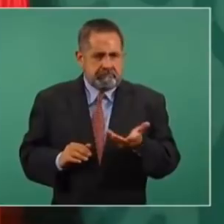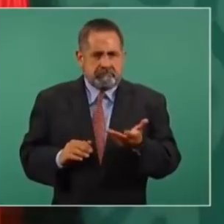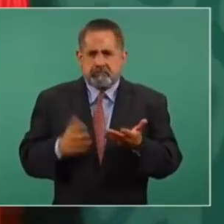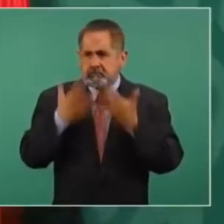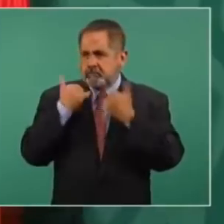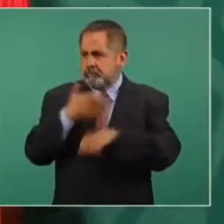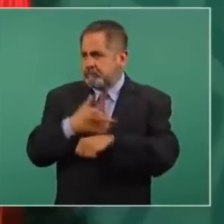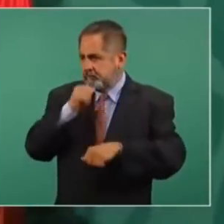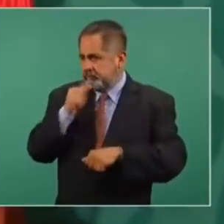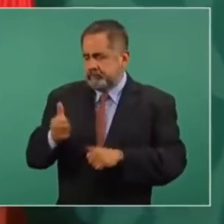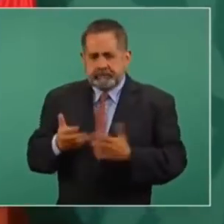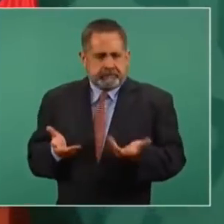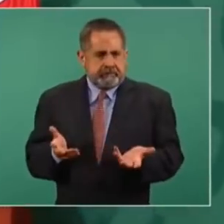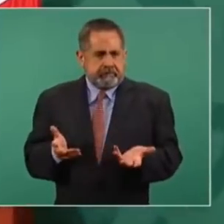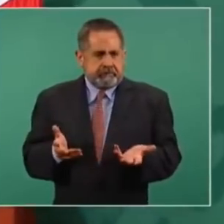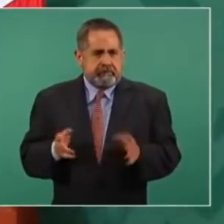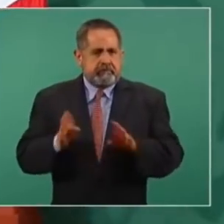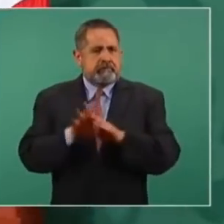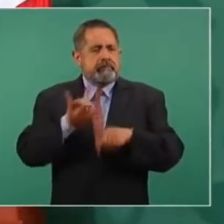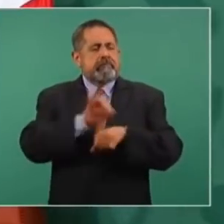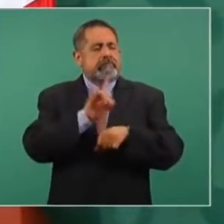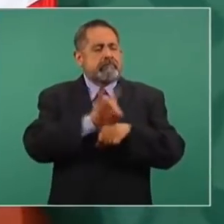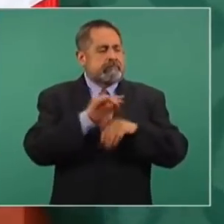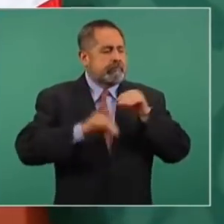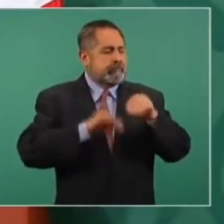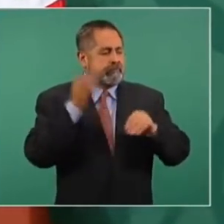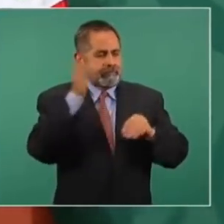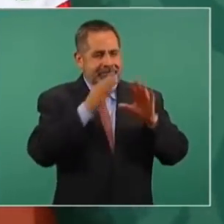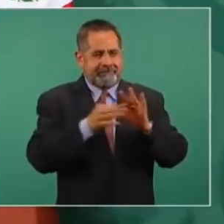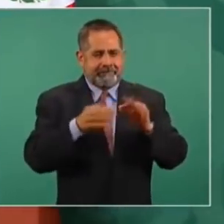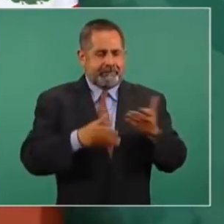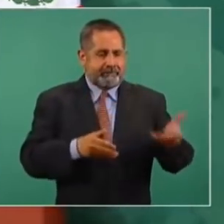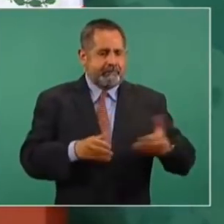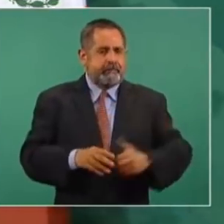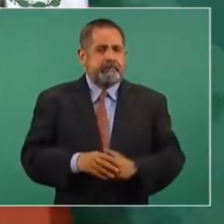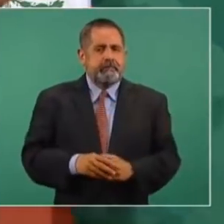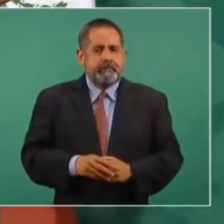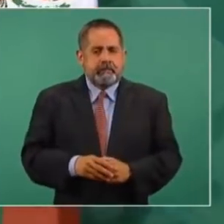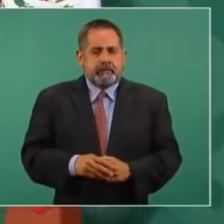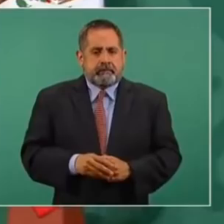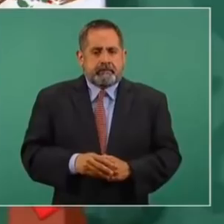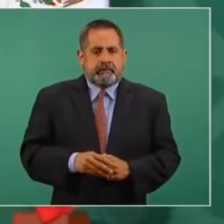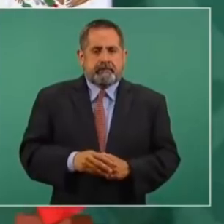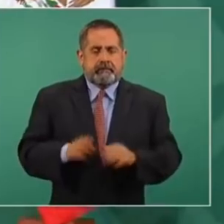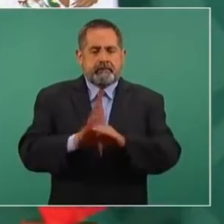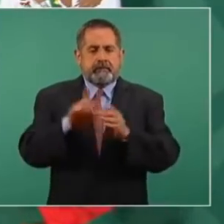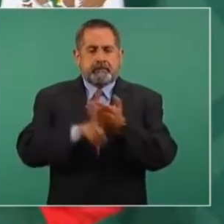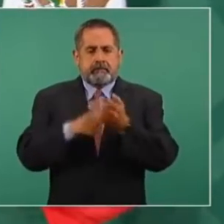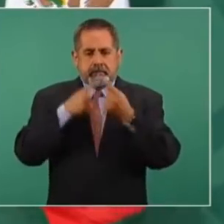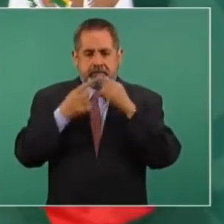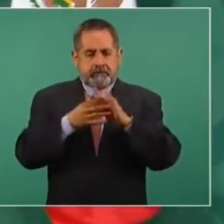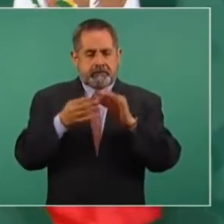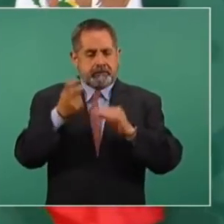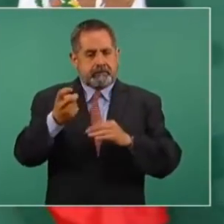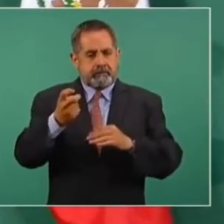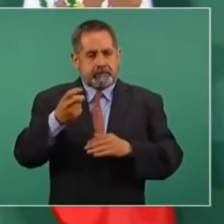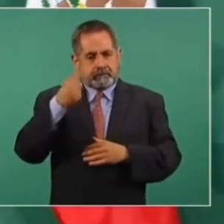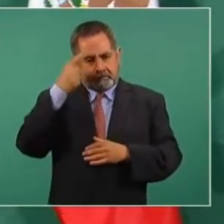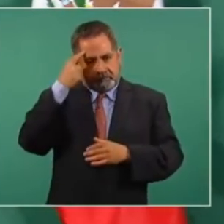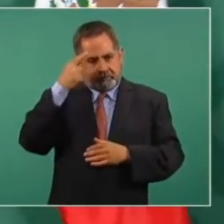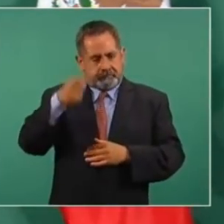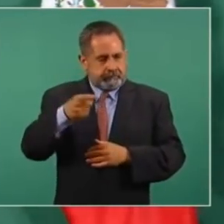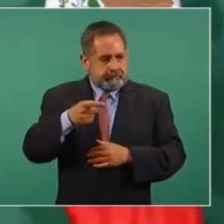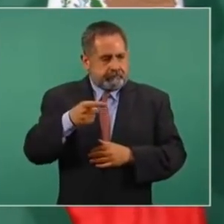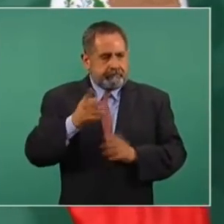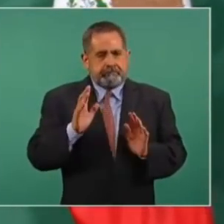ningún familiar, lo fabricaron las autoridades. Entonces, eso allana,